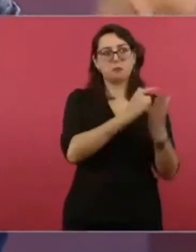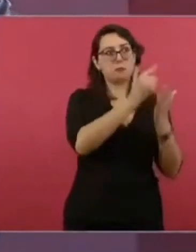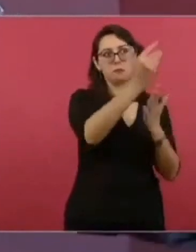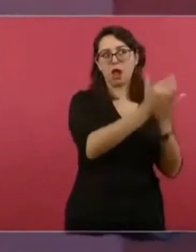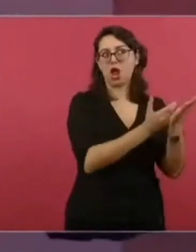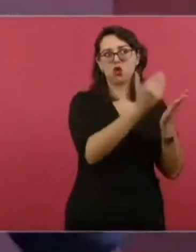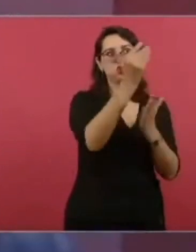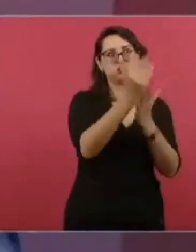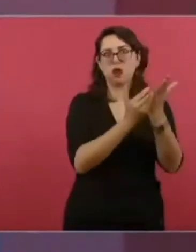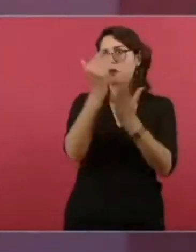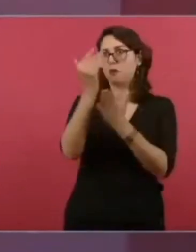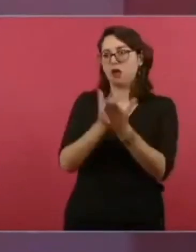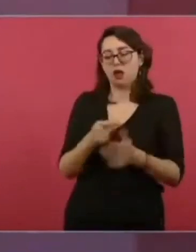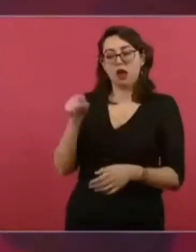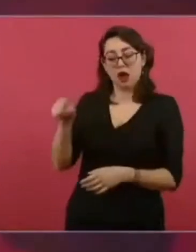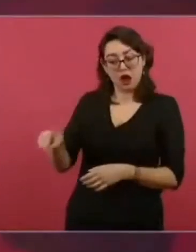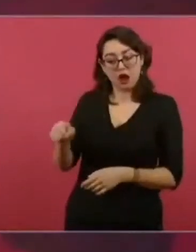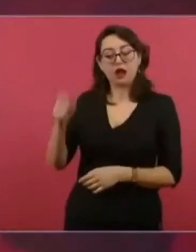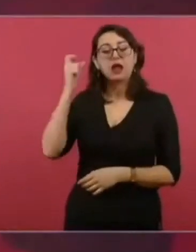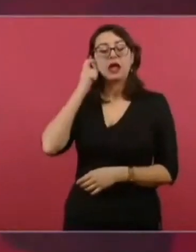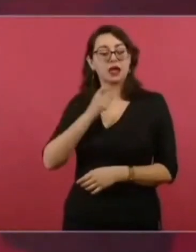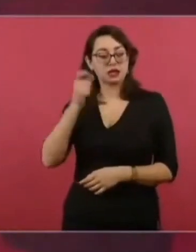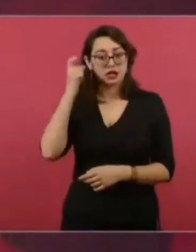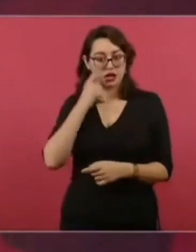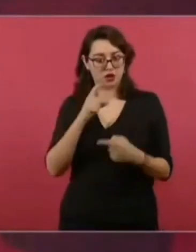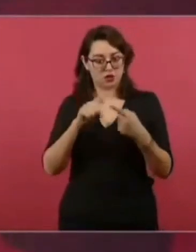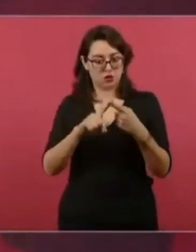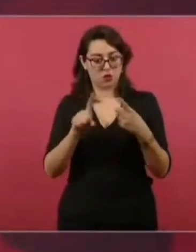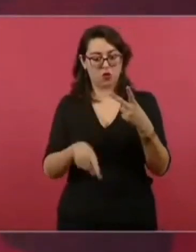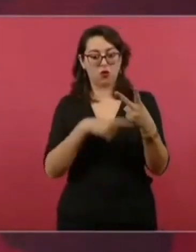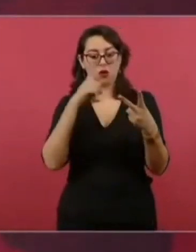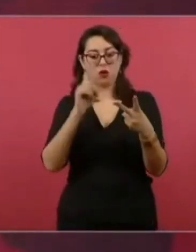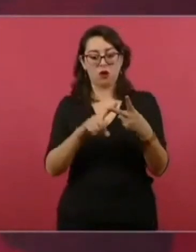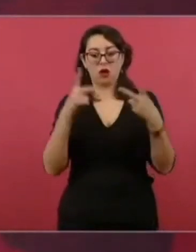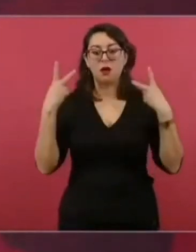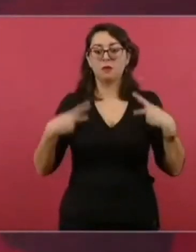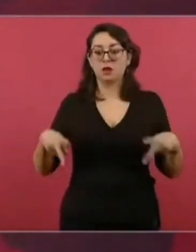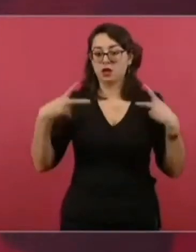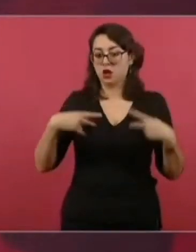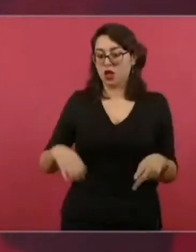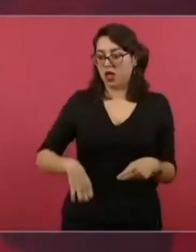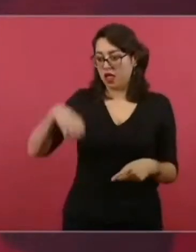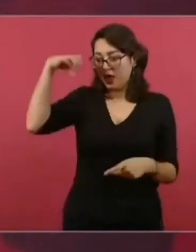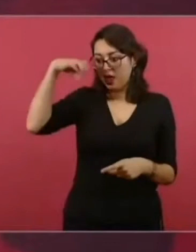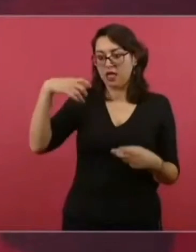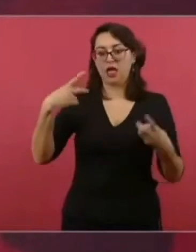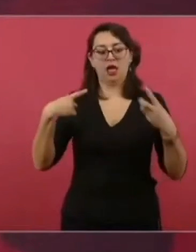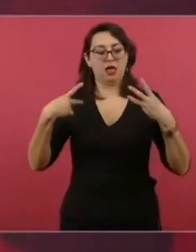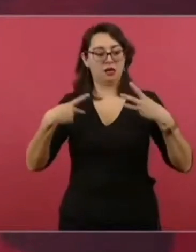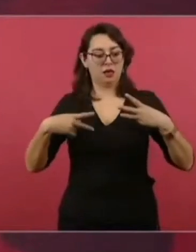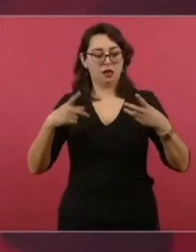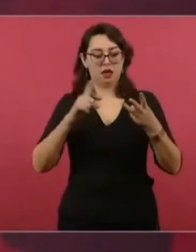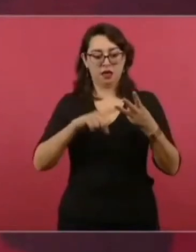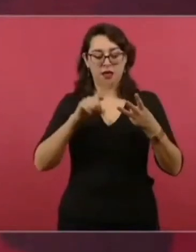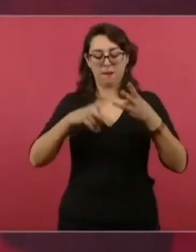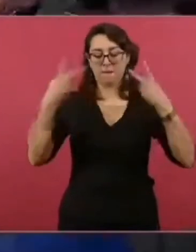Y se entregan las pensiones a los adultos mayores, a personas con discapacidad. Muchas becas,